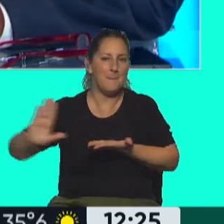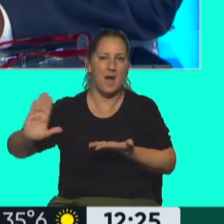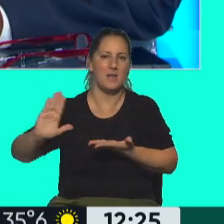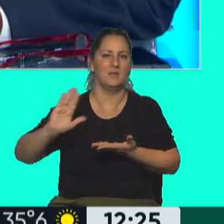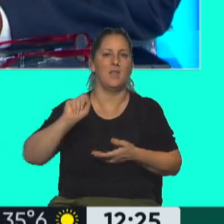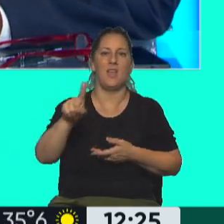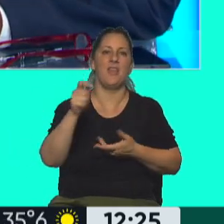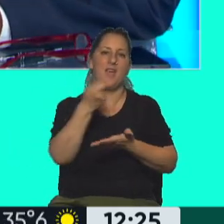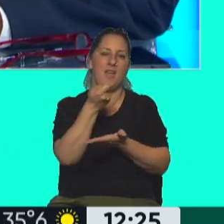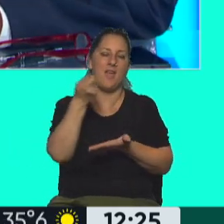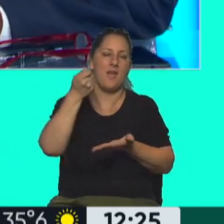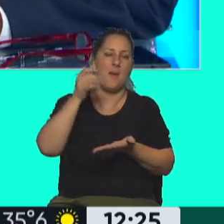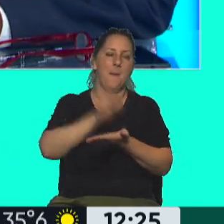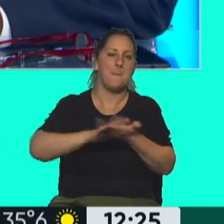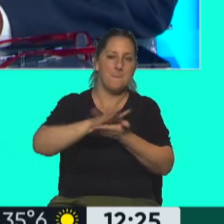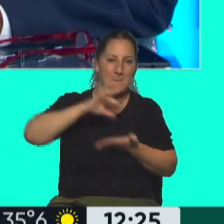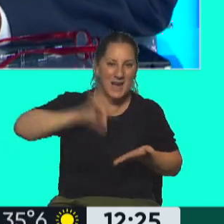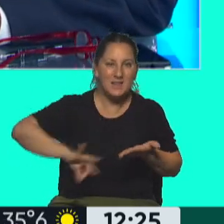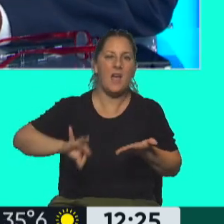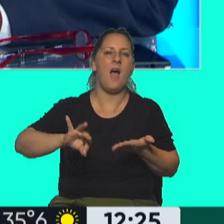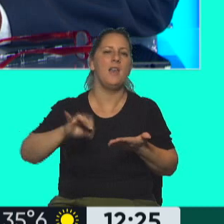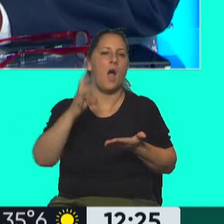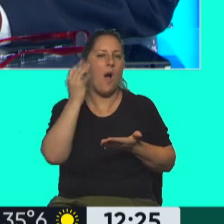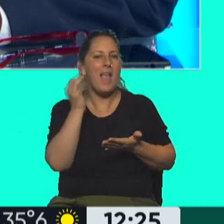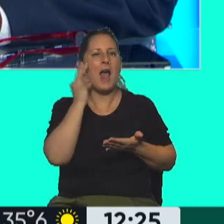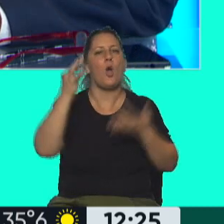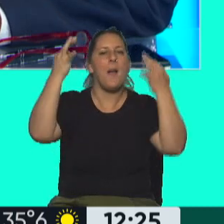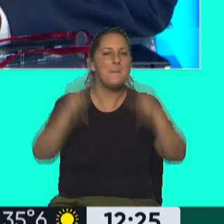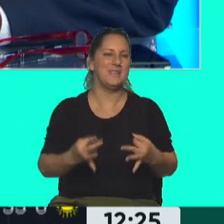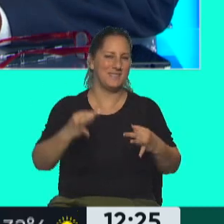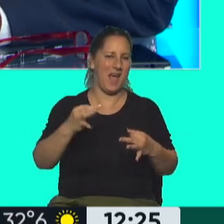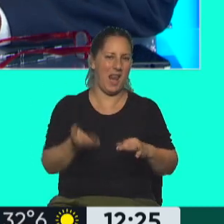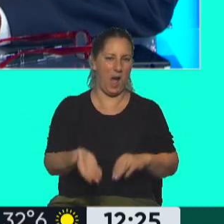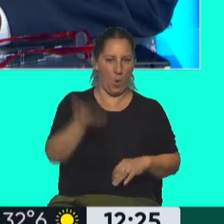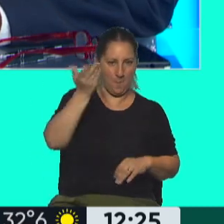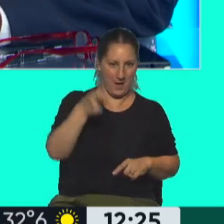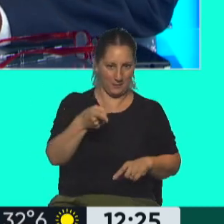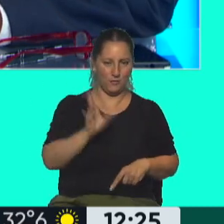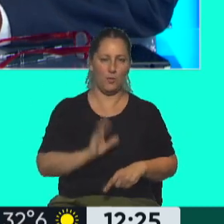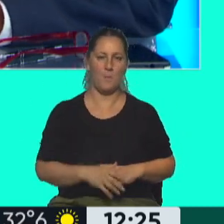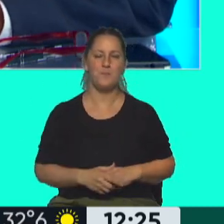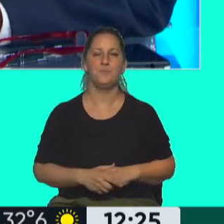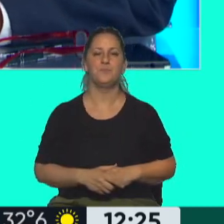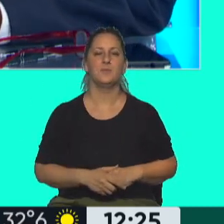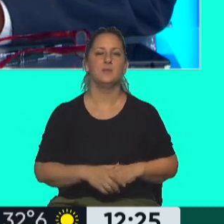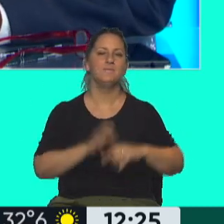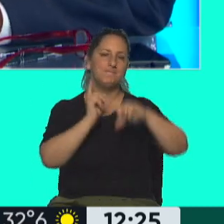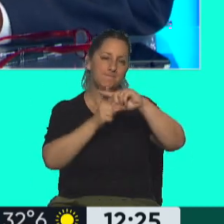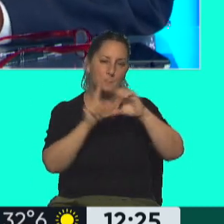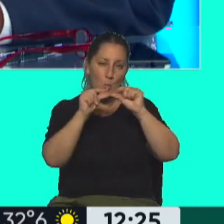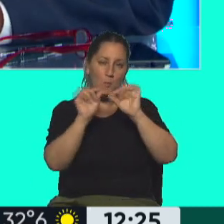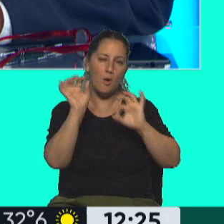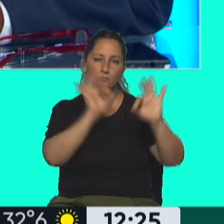paritaria, eso no está contemplado, hay algún aumento particular y demás. Por lo tanto, el número es una